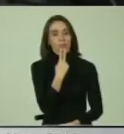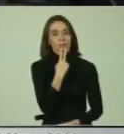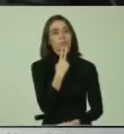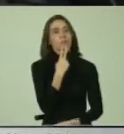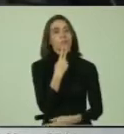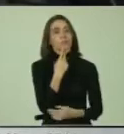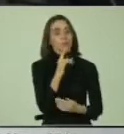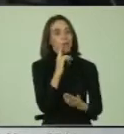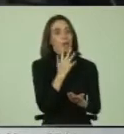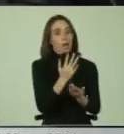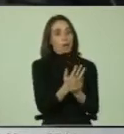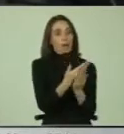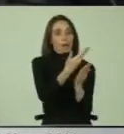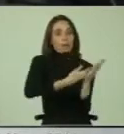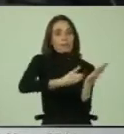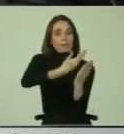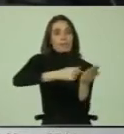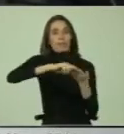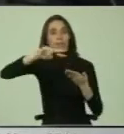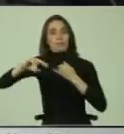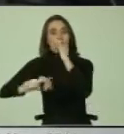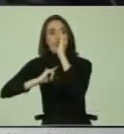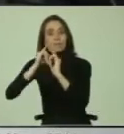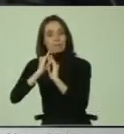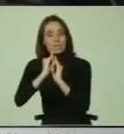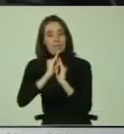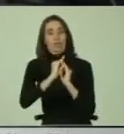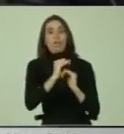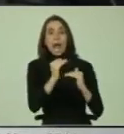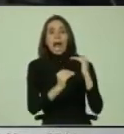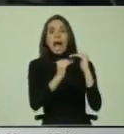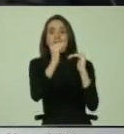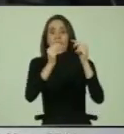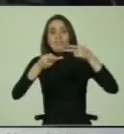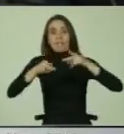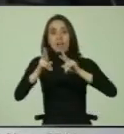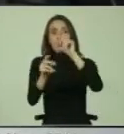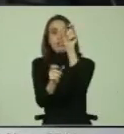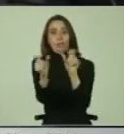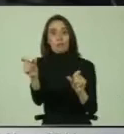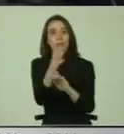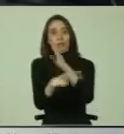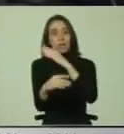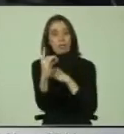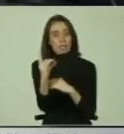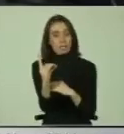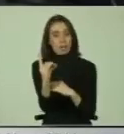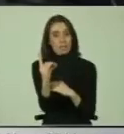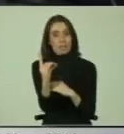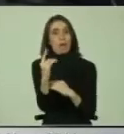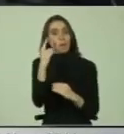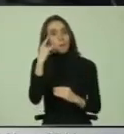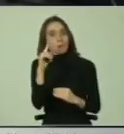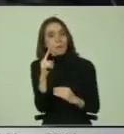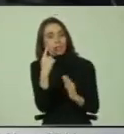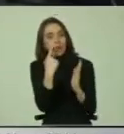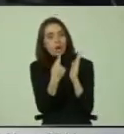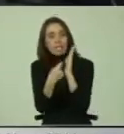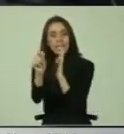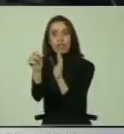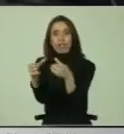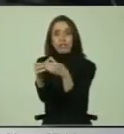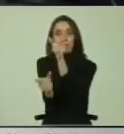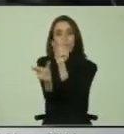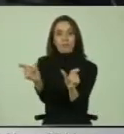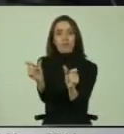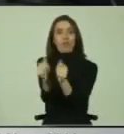establecidos en los instrumentos internacionales referidos a los derechos de las personas con discapacidad, el reconocimiento de este colectivo sigue